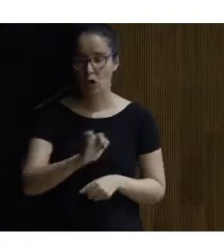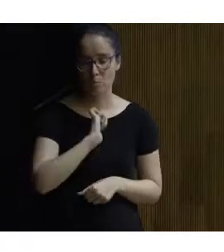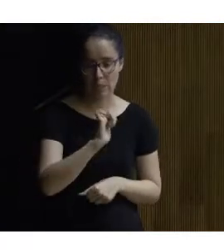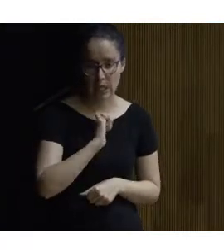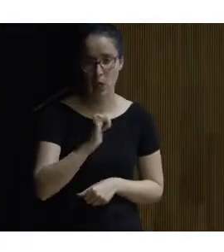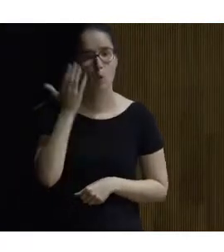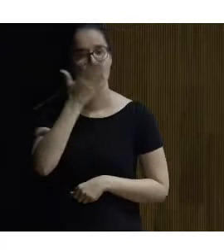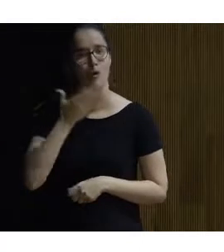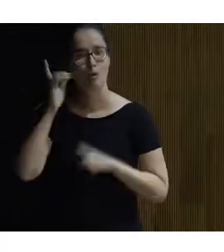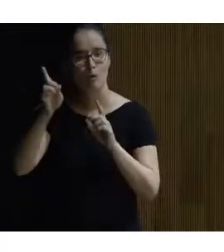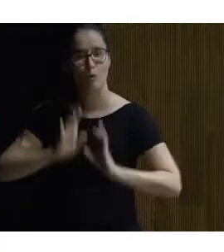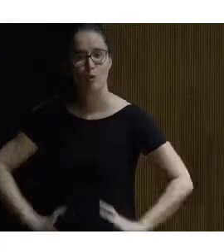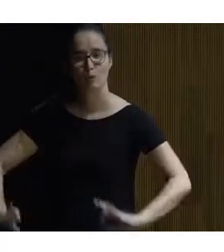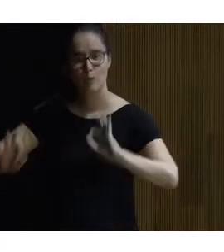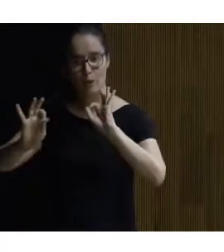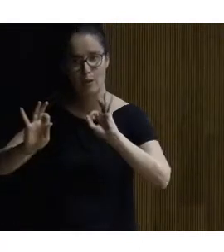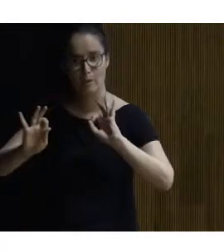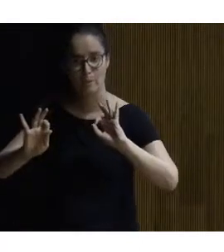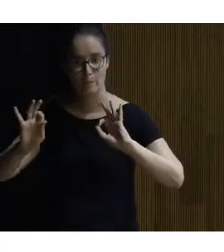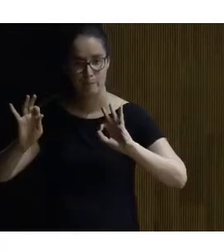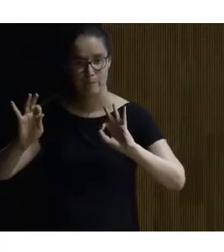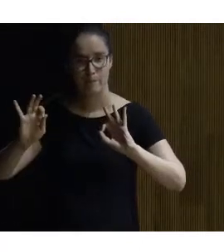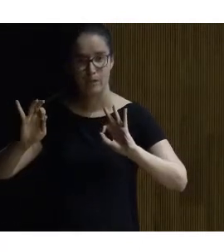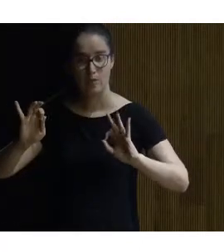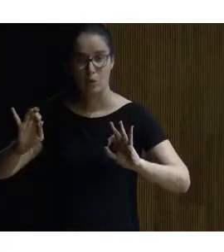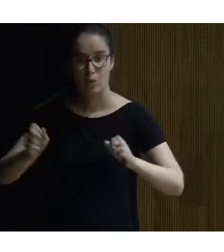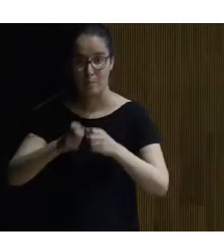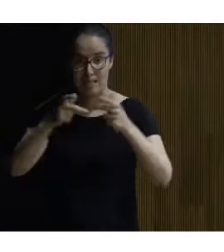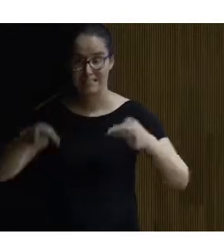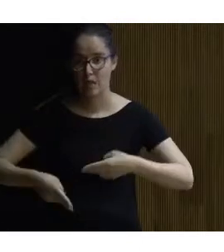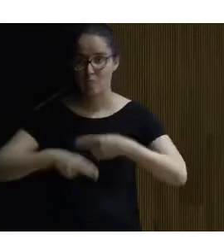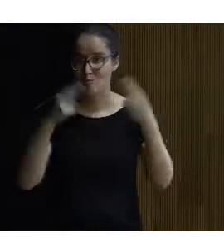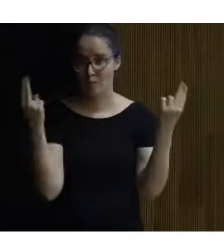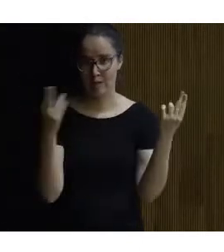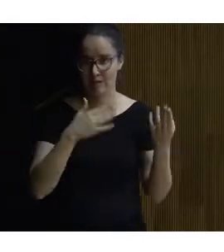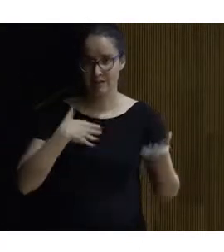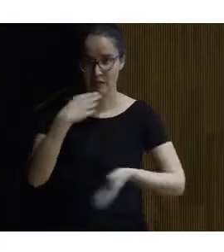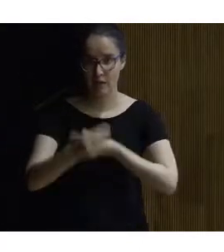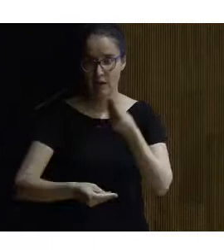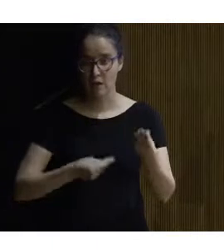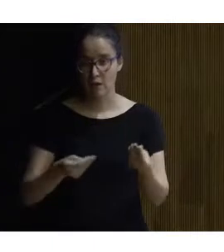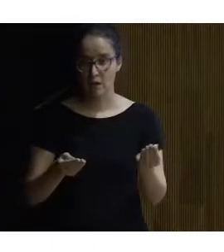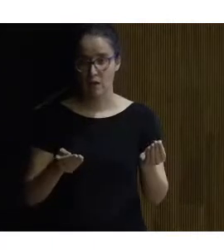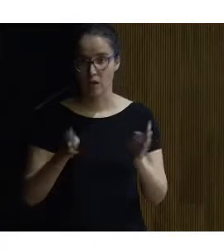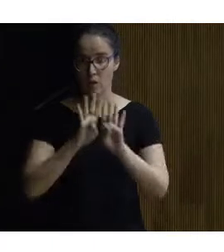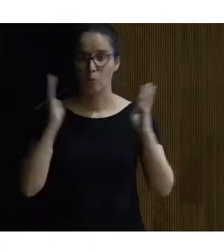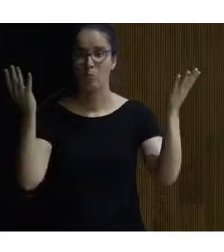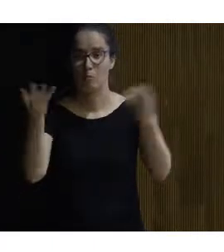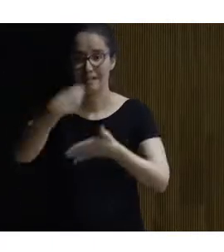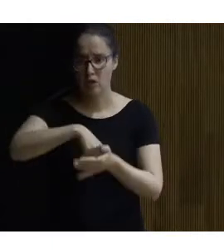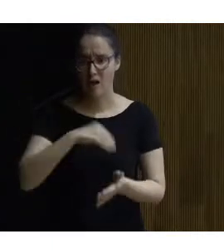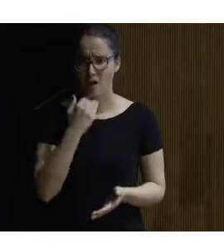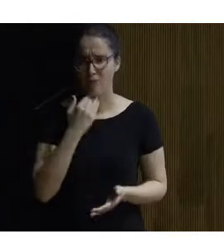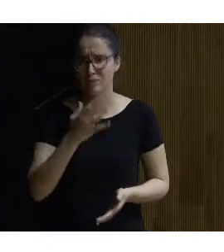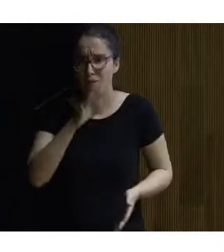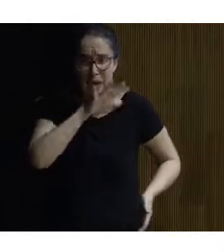un colegio de educación especial una piscina pública que se quiera hacer en un patio interior que haya o lo que sea eso es